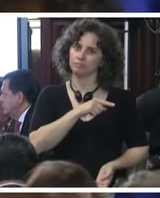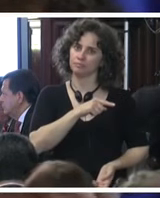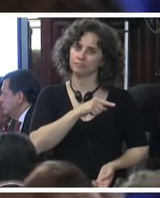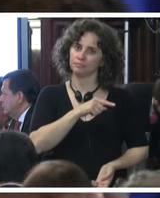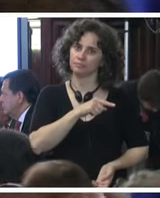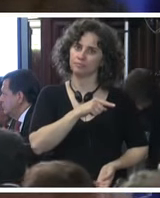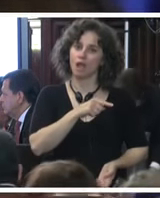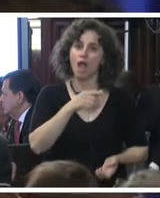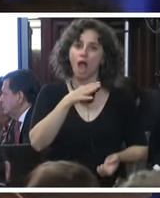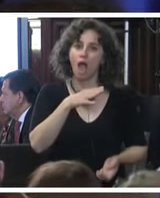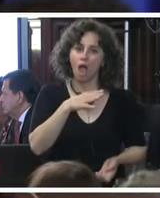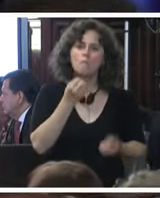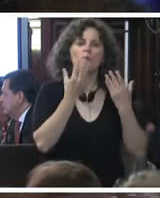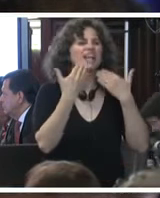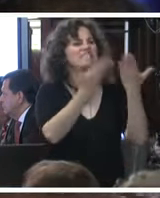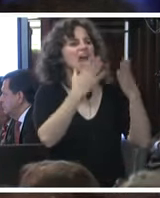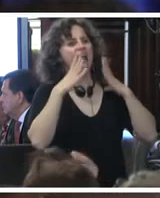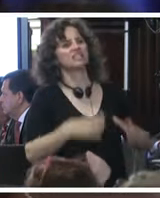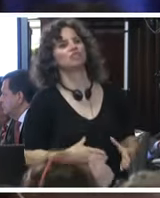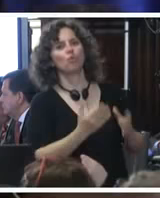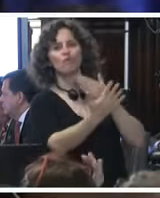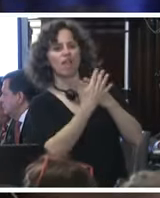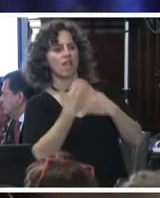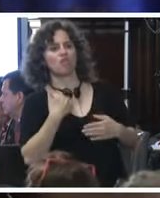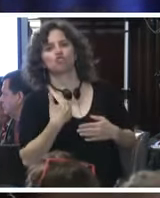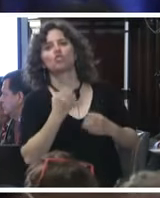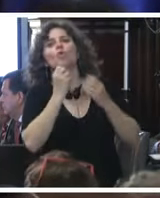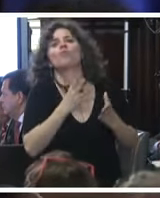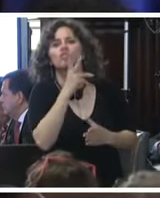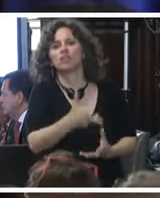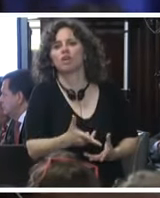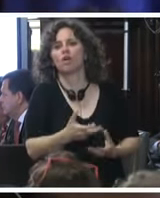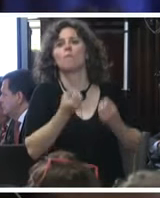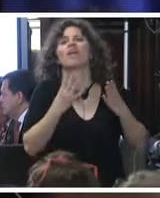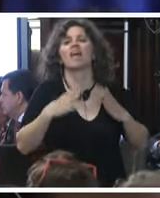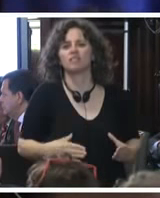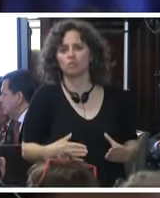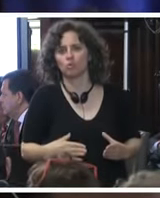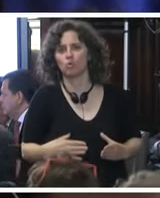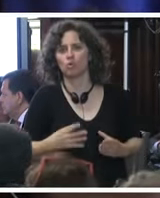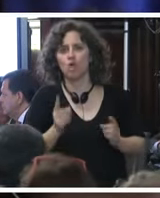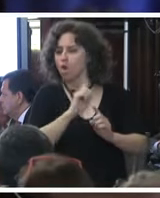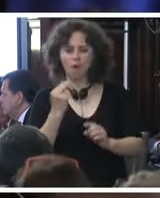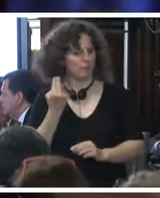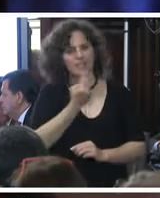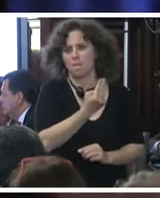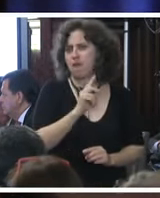¿Por qué esa actitud hacia nosotros, hacia nuestros hijos? Pero no lo vamos a permitir.